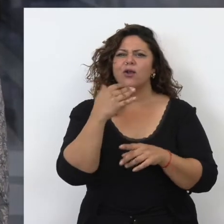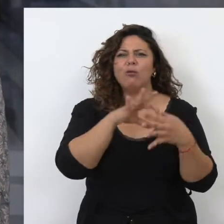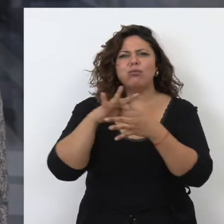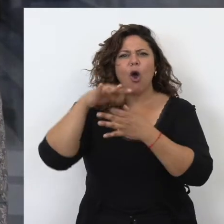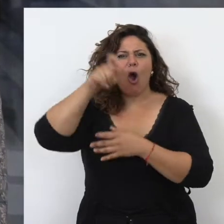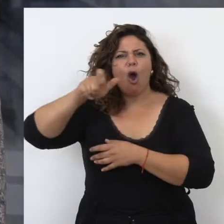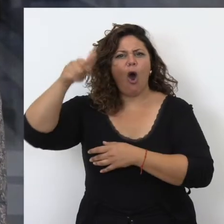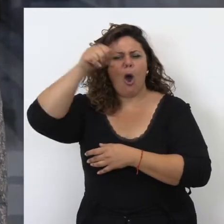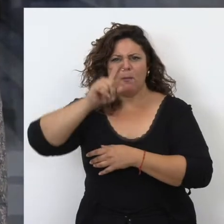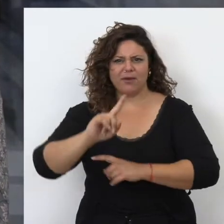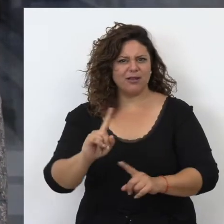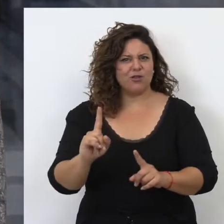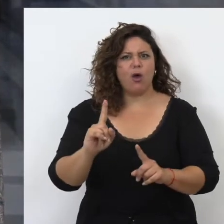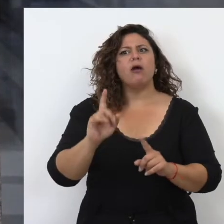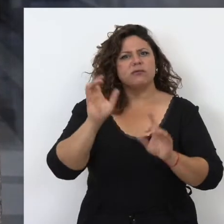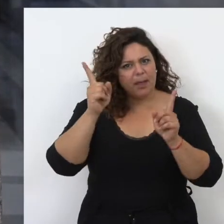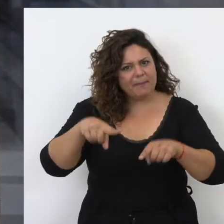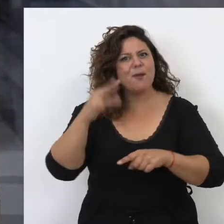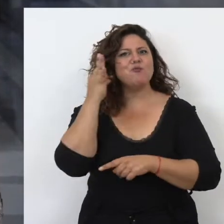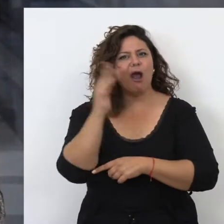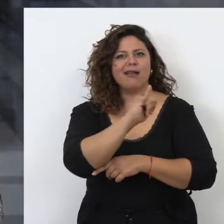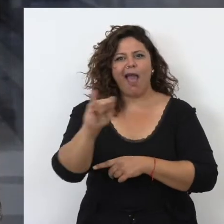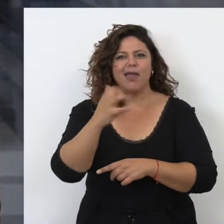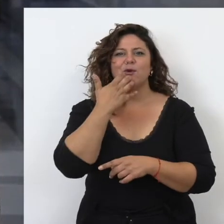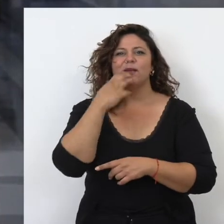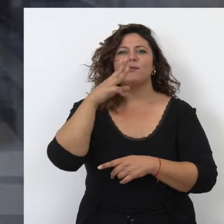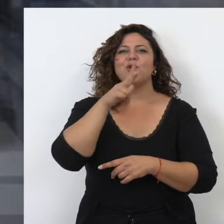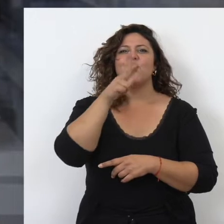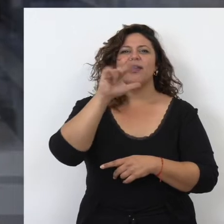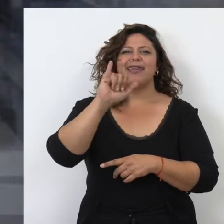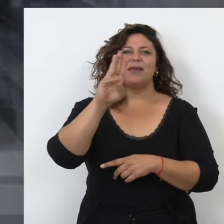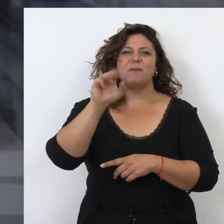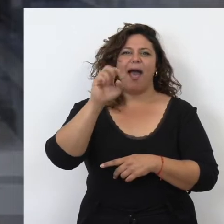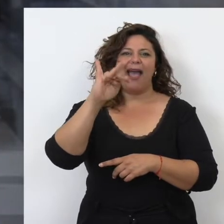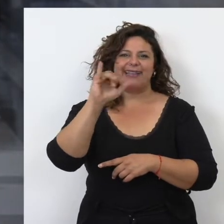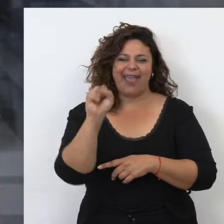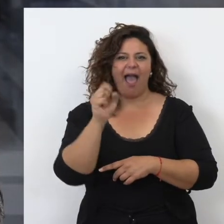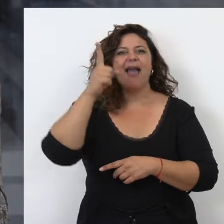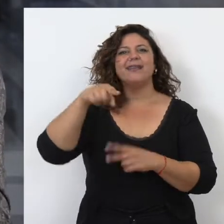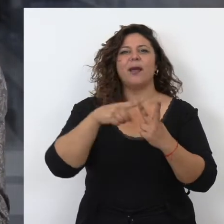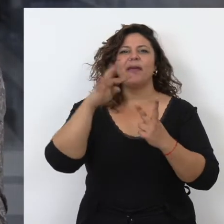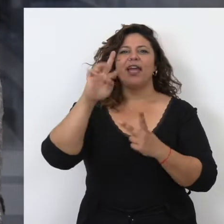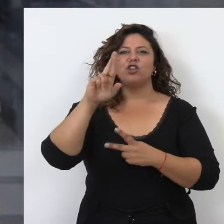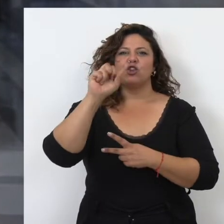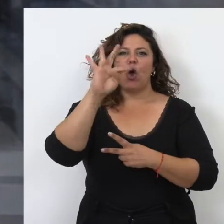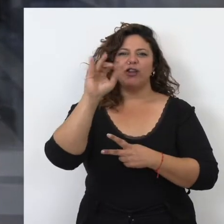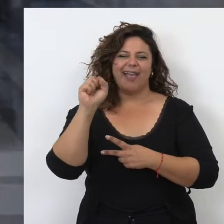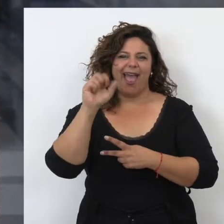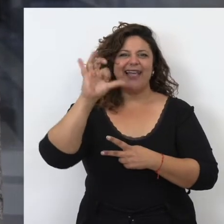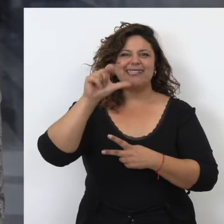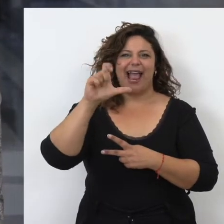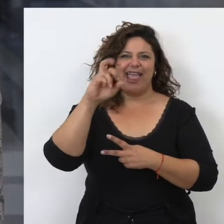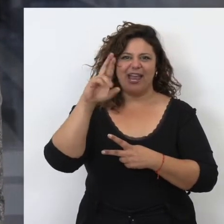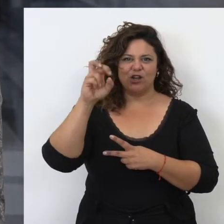la historia, pues en realidad sí que hubo mujeres, y por eso vamos hablar de Hipatia de Alejandría, una astrónoma, y de Trota de Salerno,